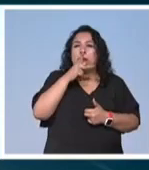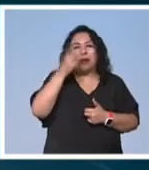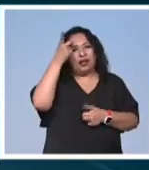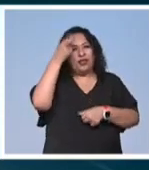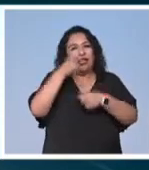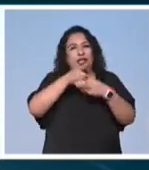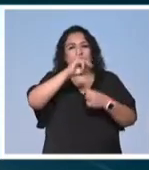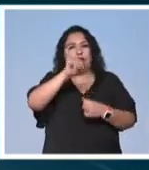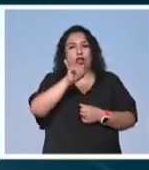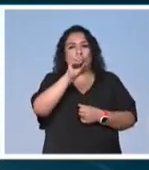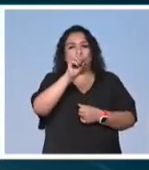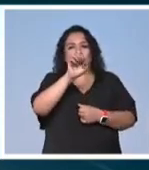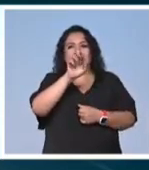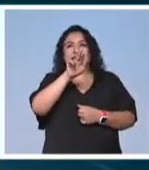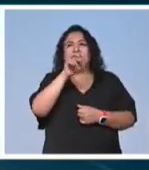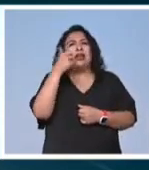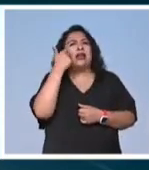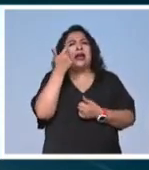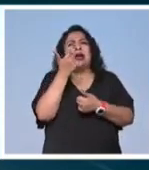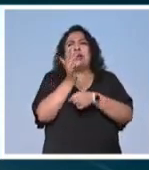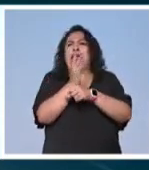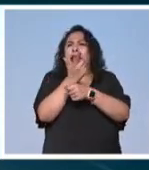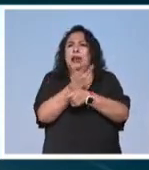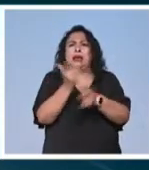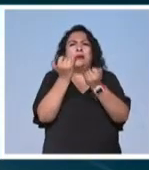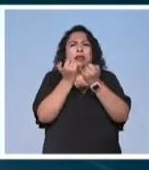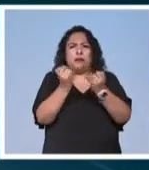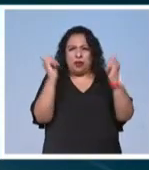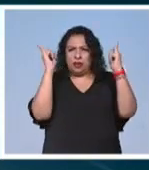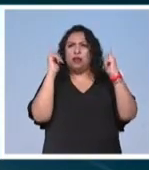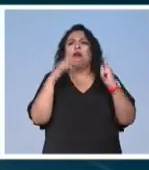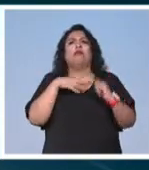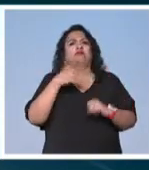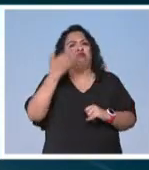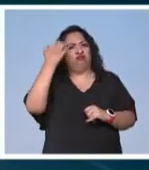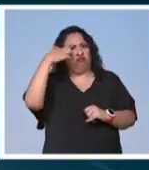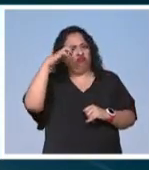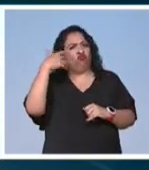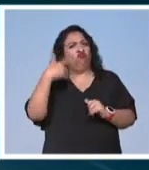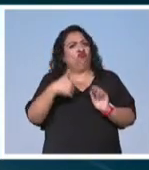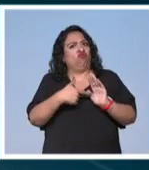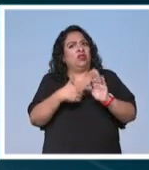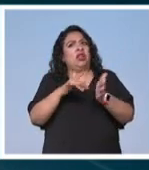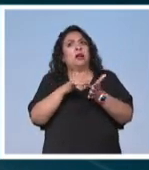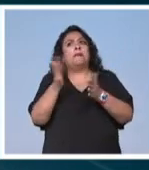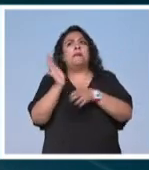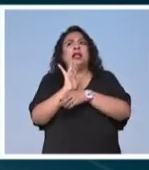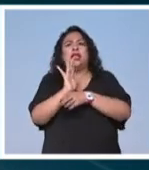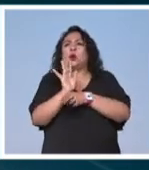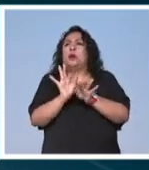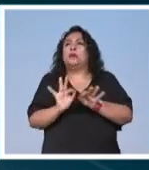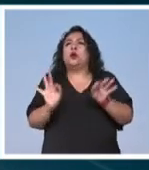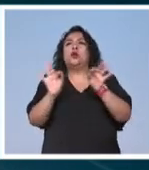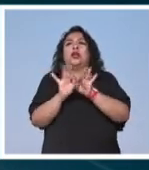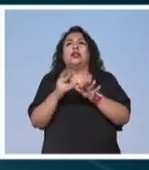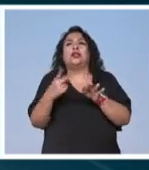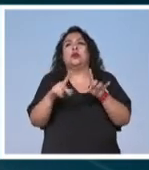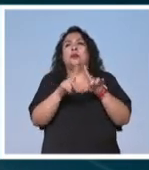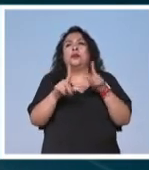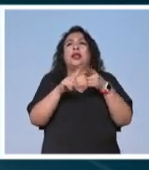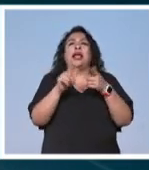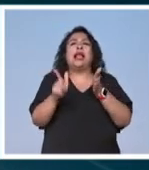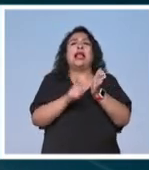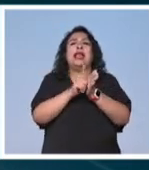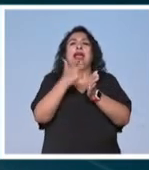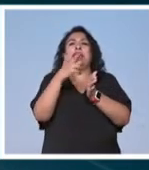Estrada y que se propuso hacer cine libre e independiente, ha cimentado una trayectoria notable gracias a películas emblemáticas de nuestro cine como